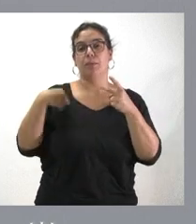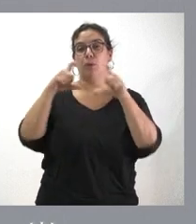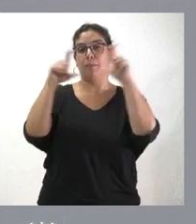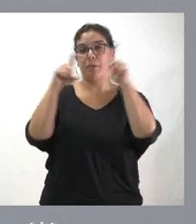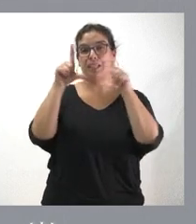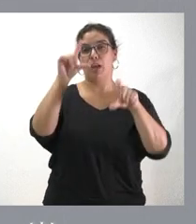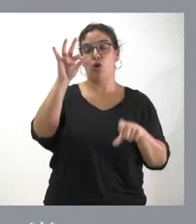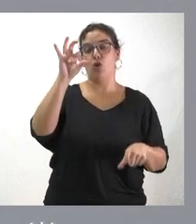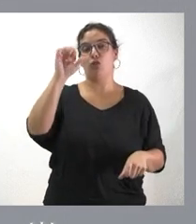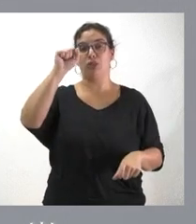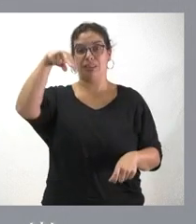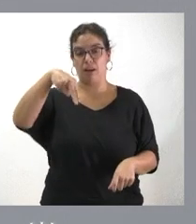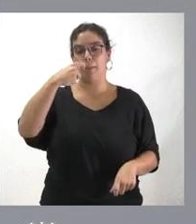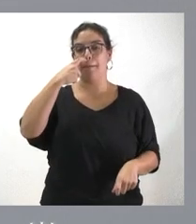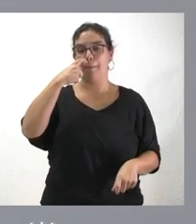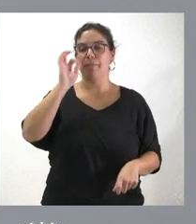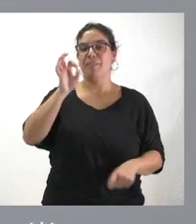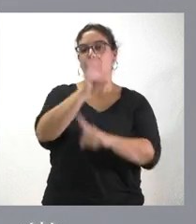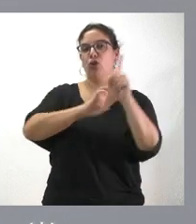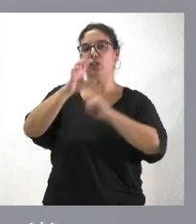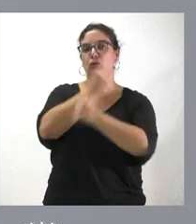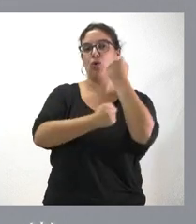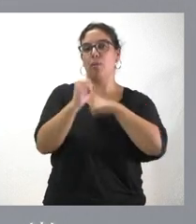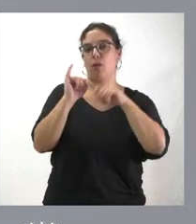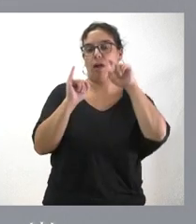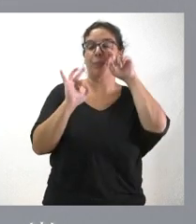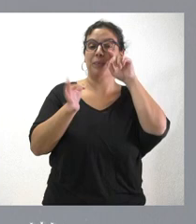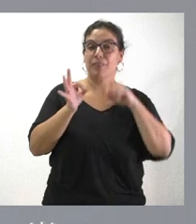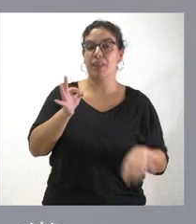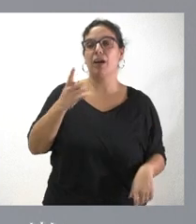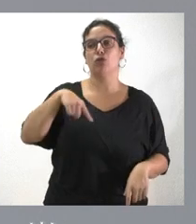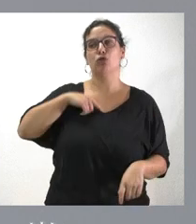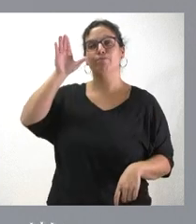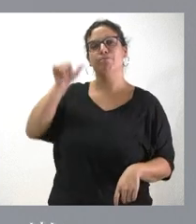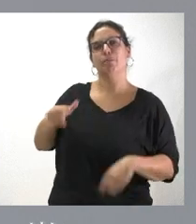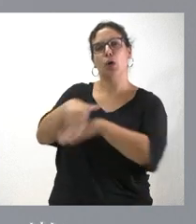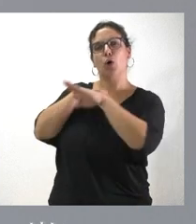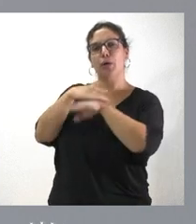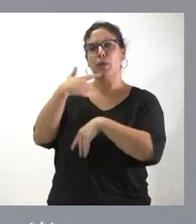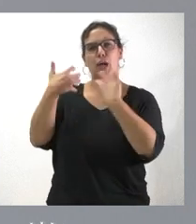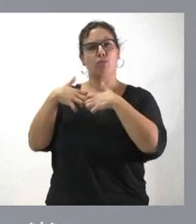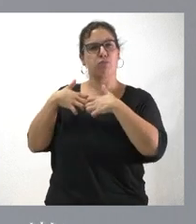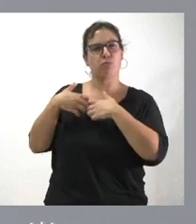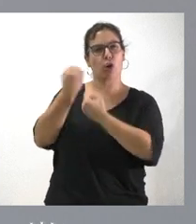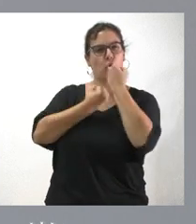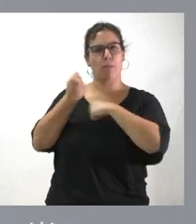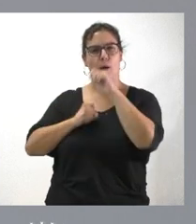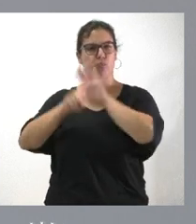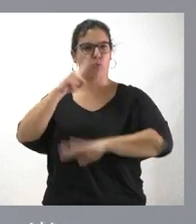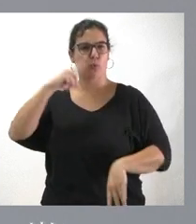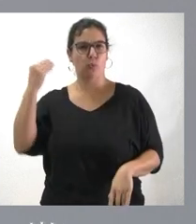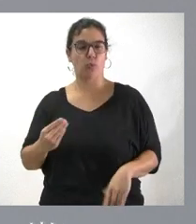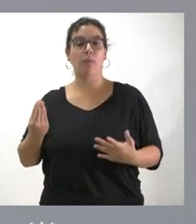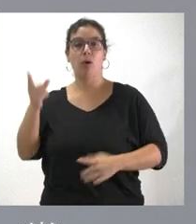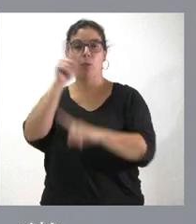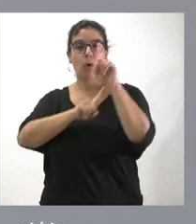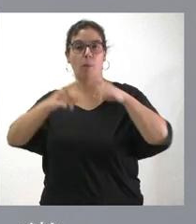efectivamente, hay un contexto económico. Es verdad que hemos oído al Gobierno hablar de que la economía va como una moto, pero se olvida también de los